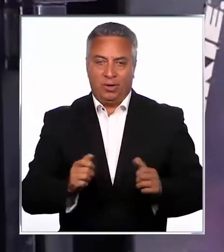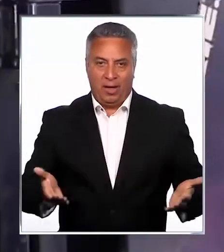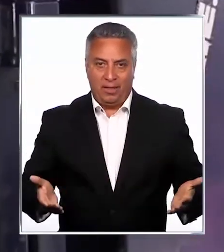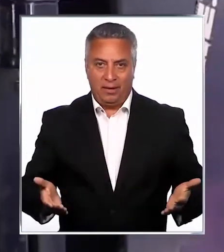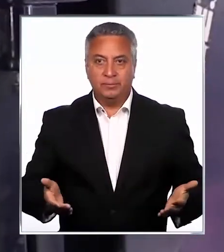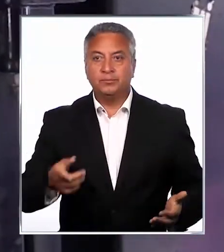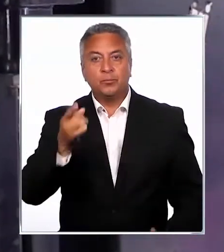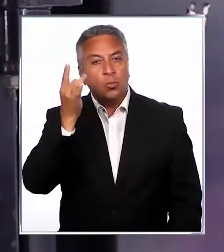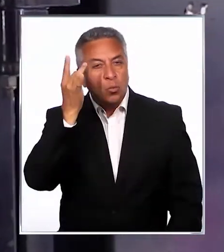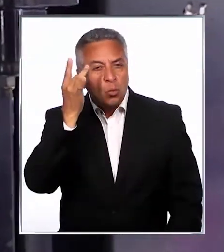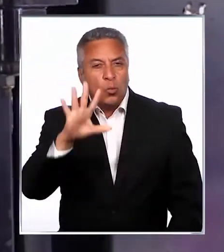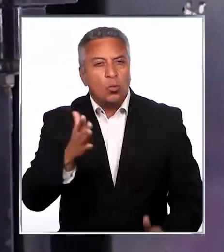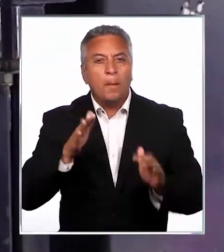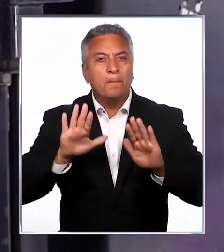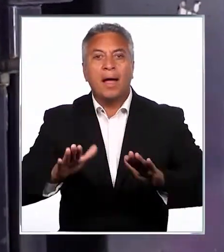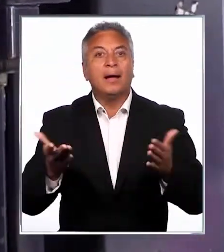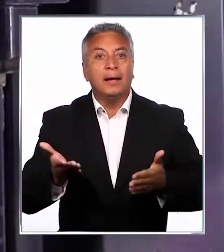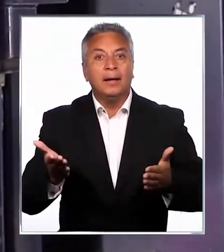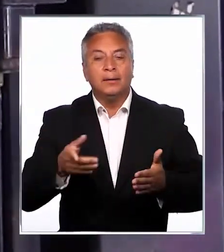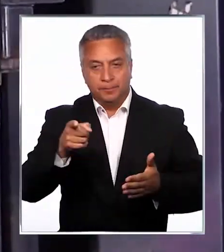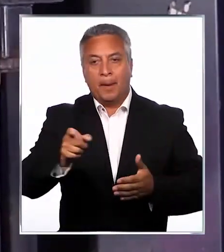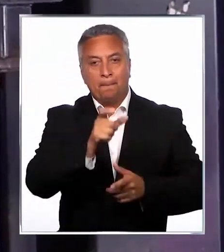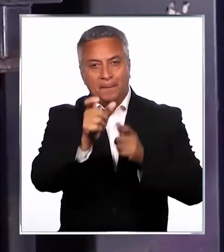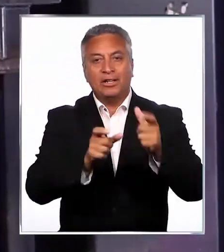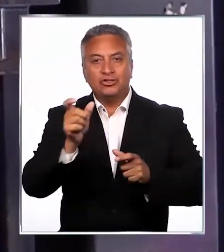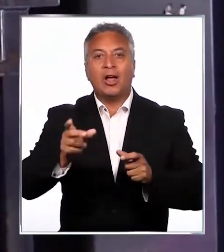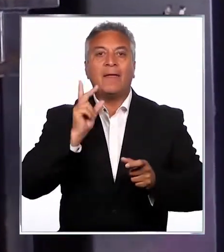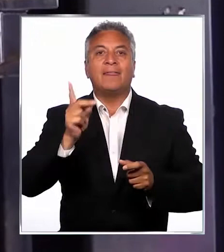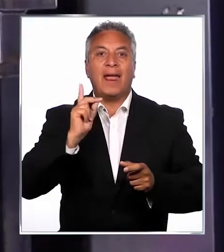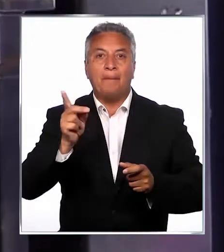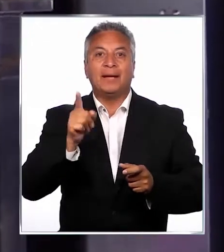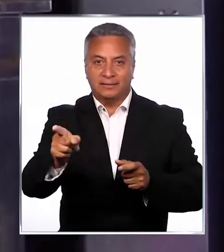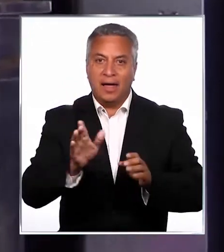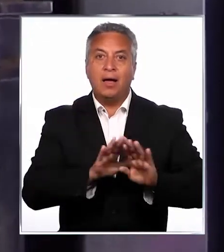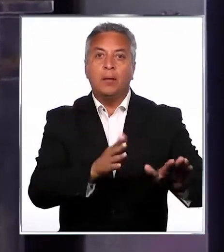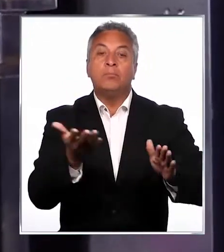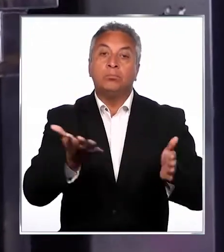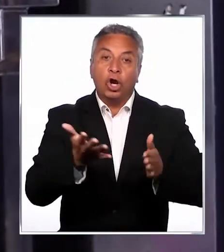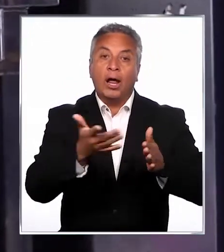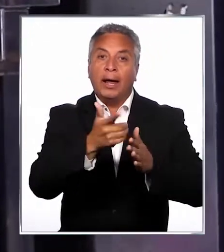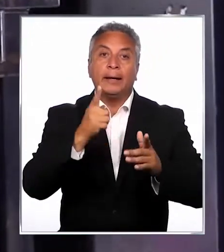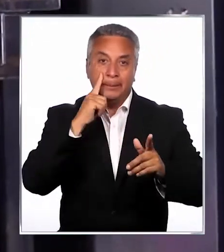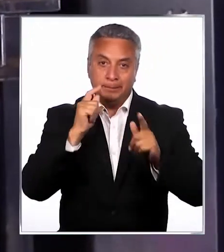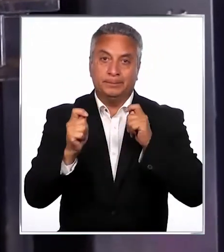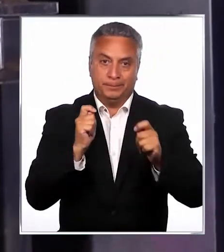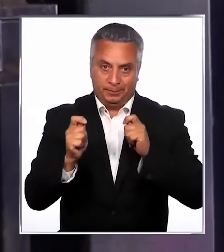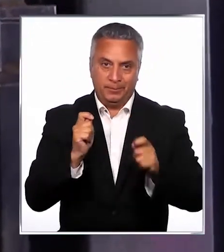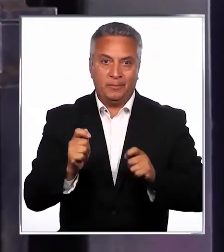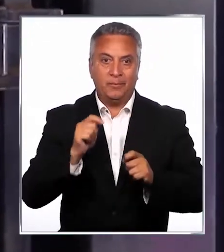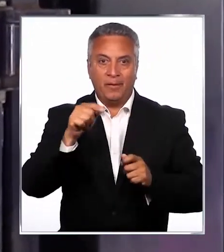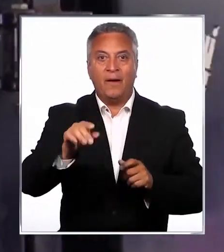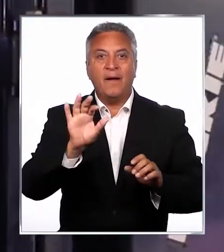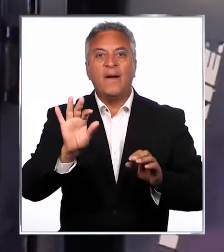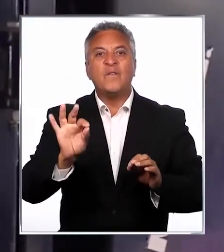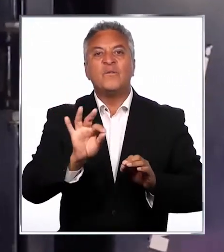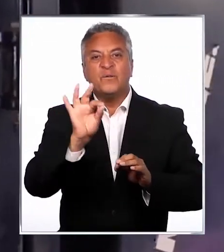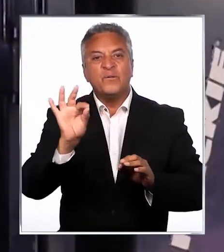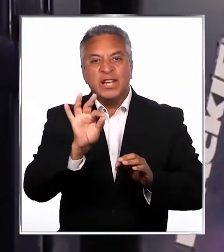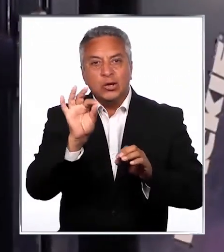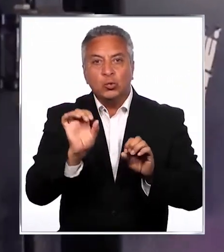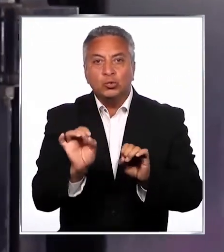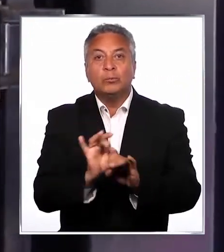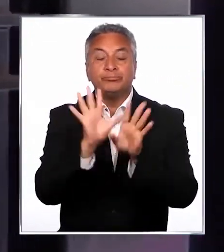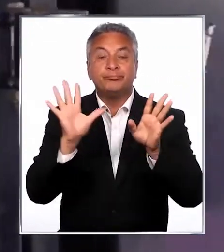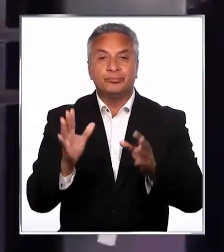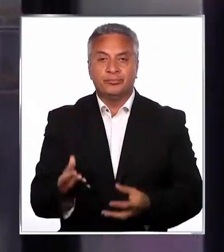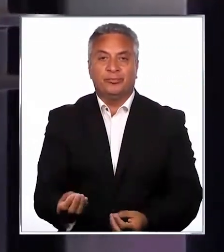Los únicos que se detuvieron fueron las personas con discapacidad ya que pertenecían a la primera línea de riesgo de contraer el virus,